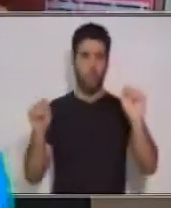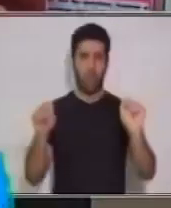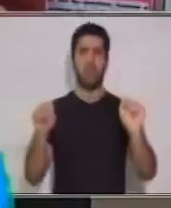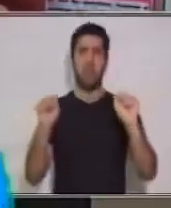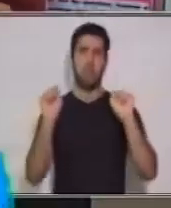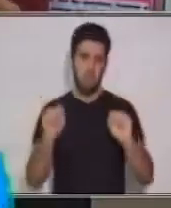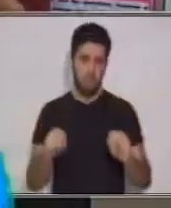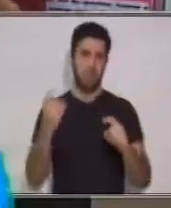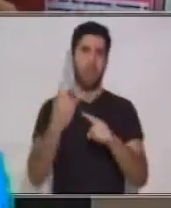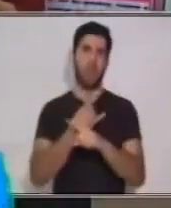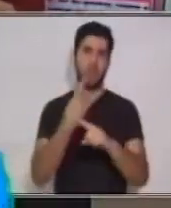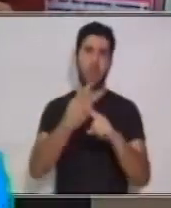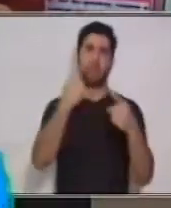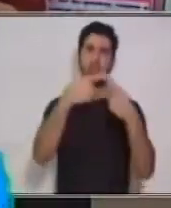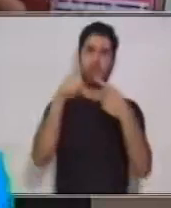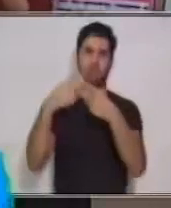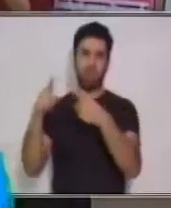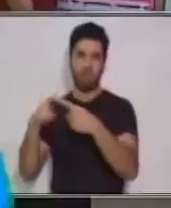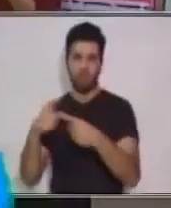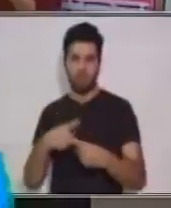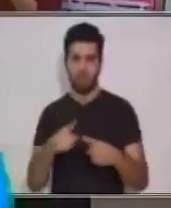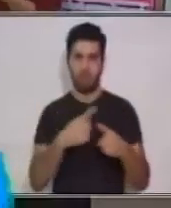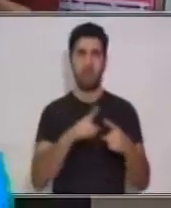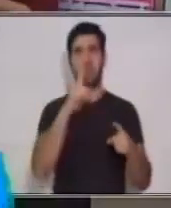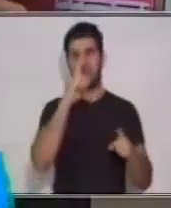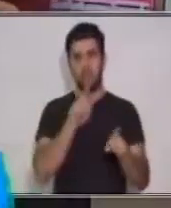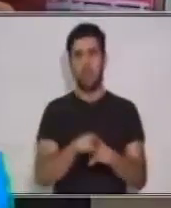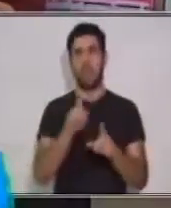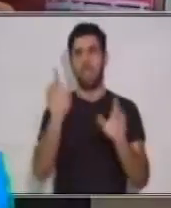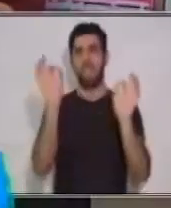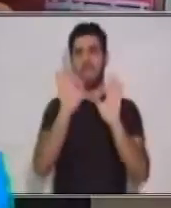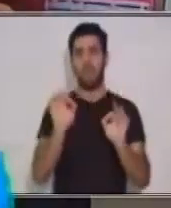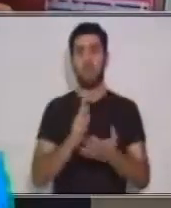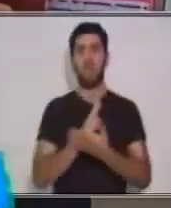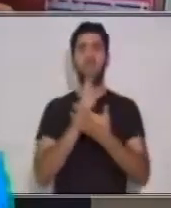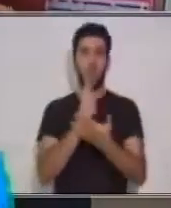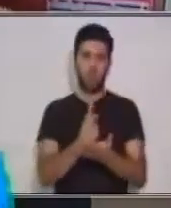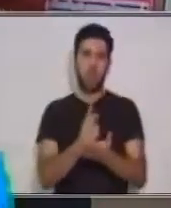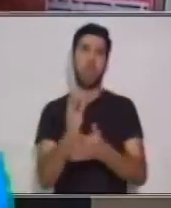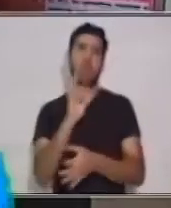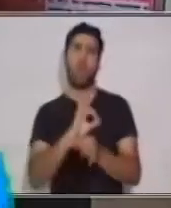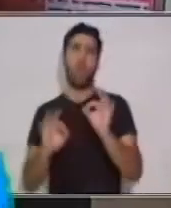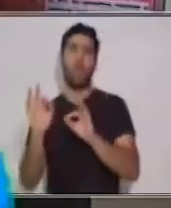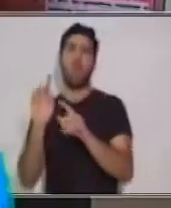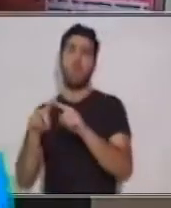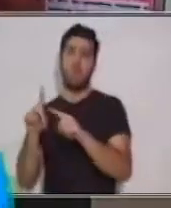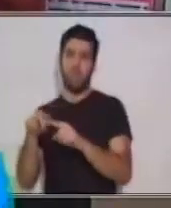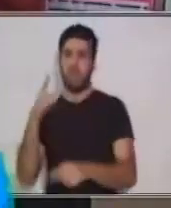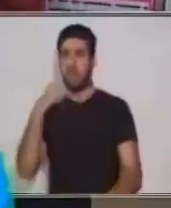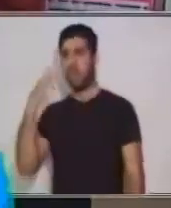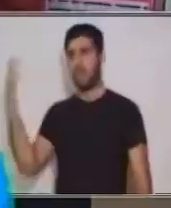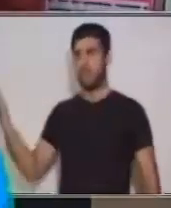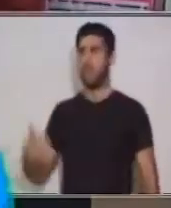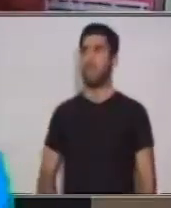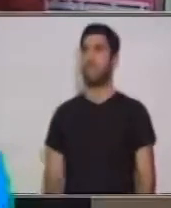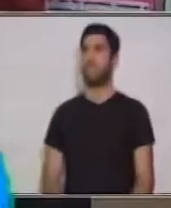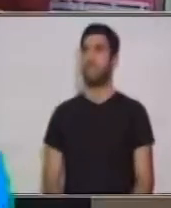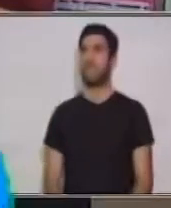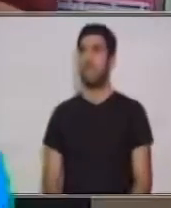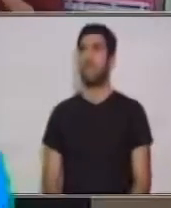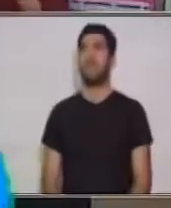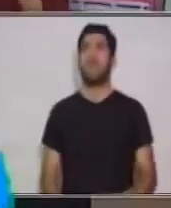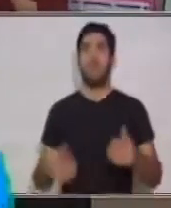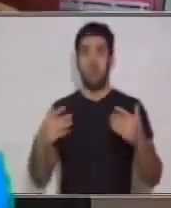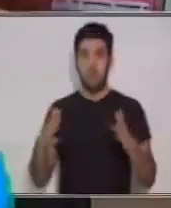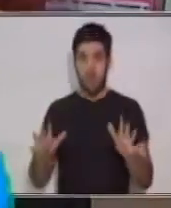muchos medios. Y también lo podemos hacer de forma voluntaria o por medio de un mensaje que nos transmiten. Y vamos a resolver la